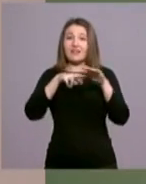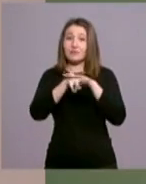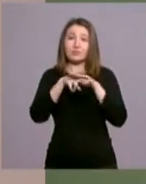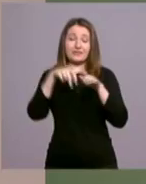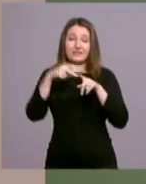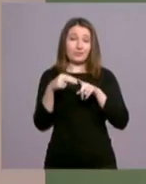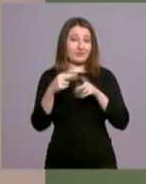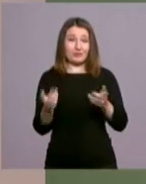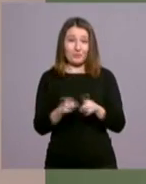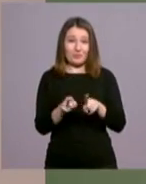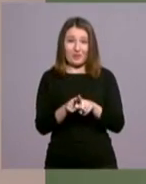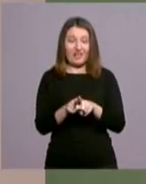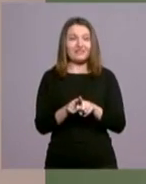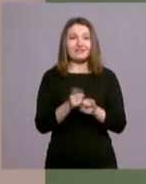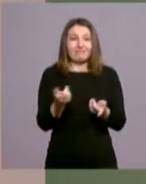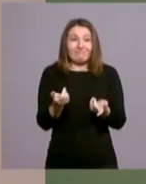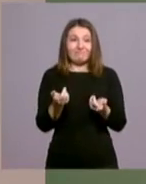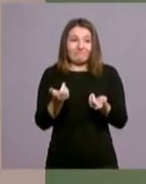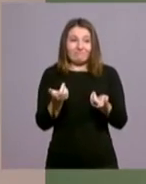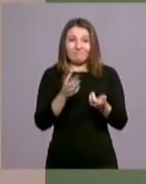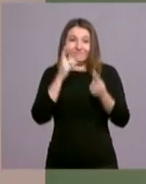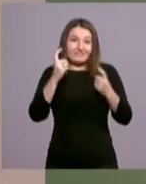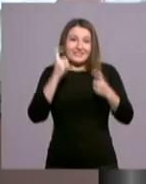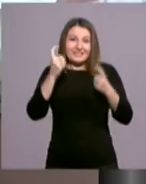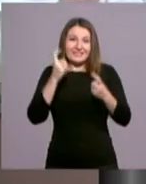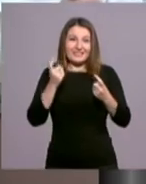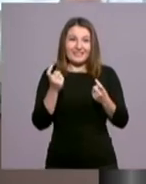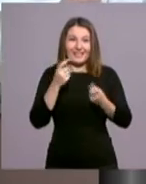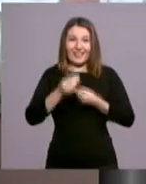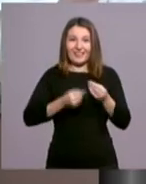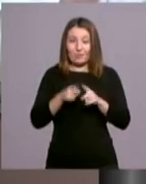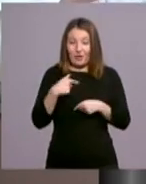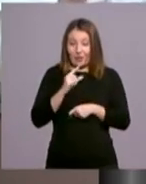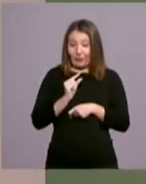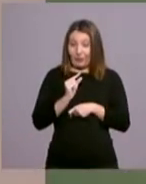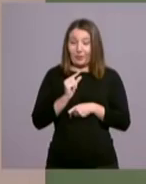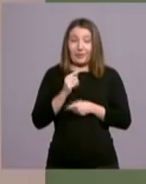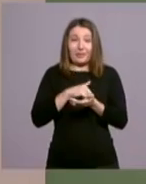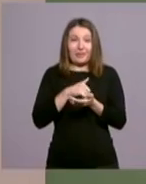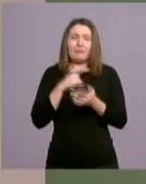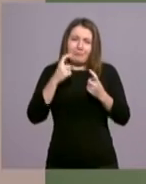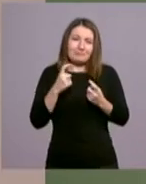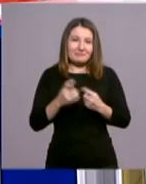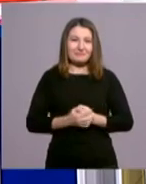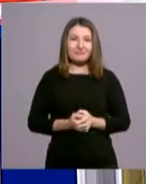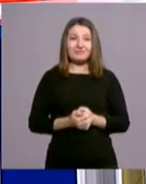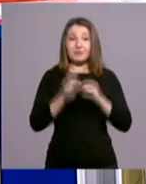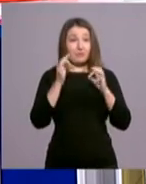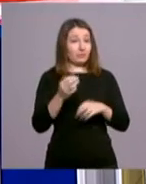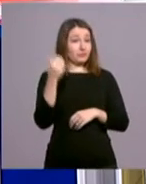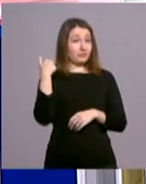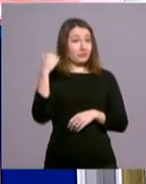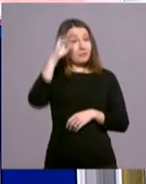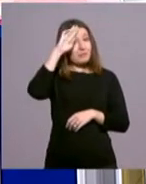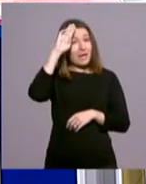con la pata de un banco una miniatura. Pues así nos sentimos nosotros. Yo por lo menos me sentía así. De hecho, el Papa estos días es de